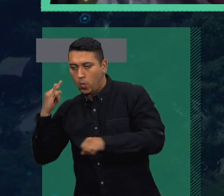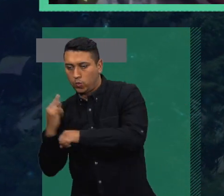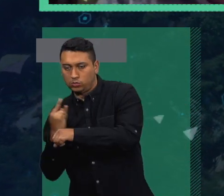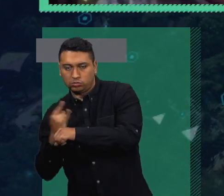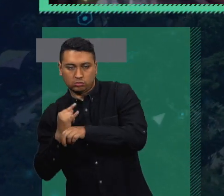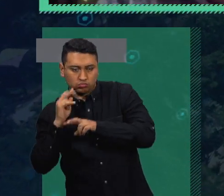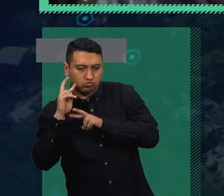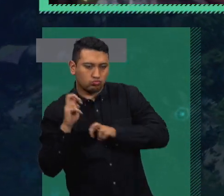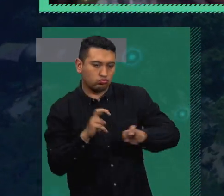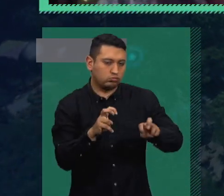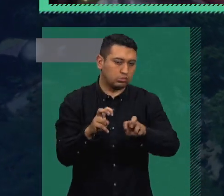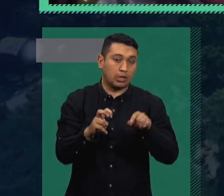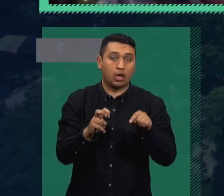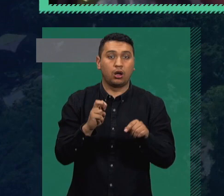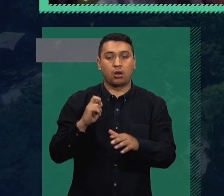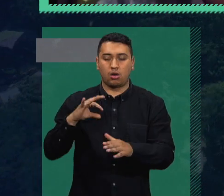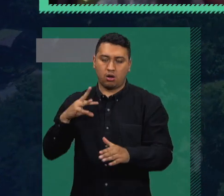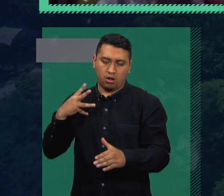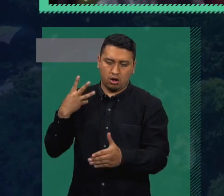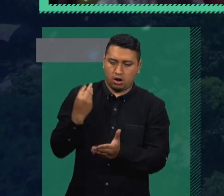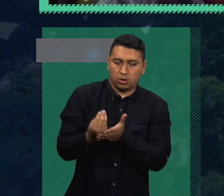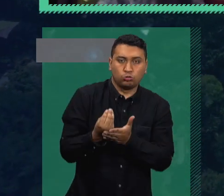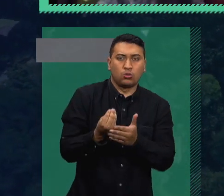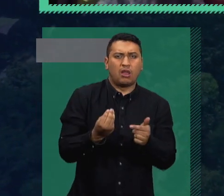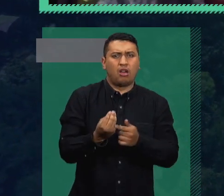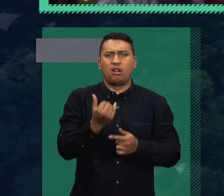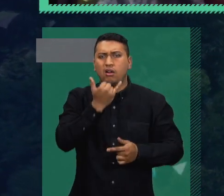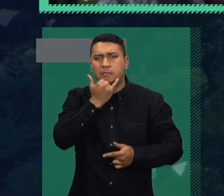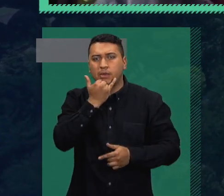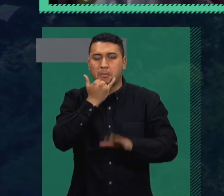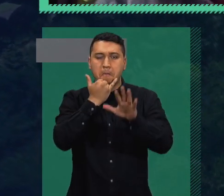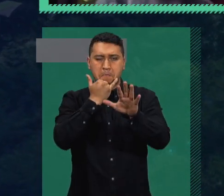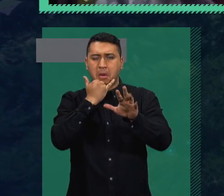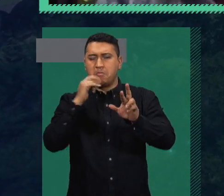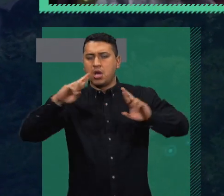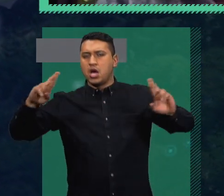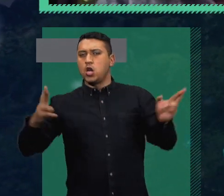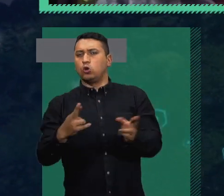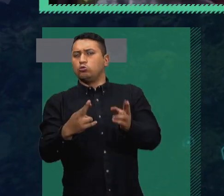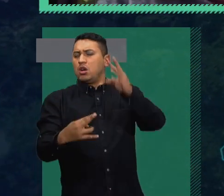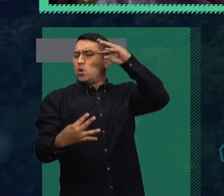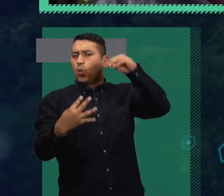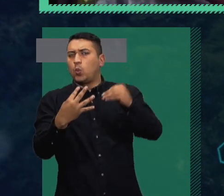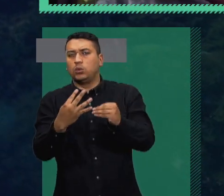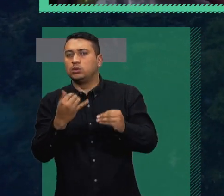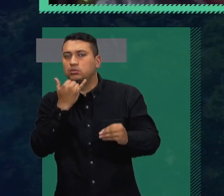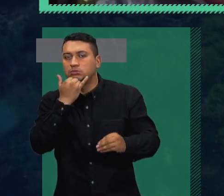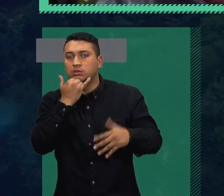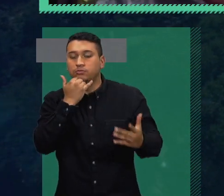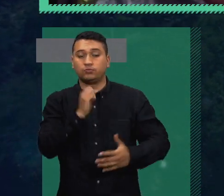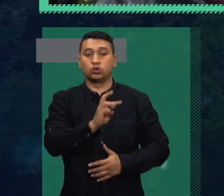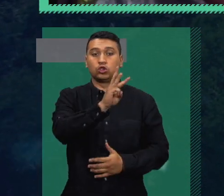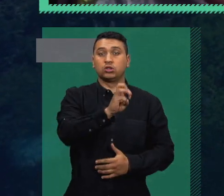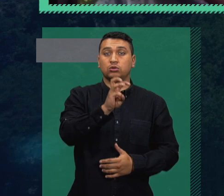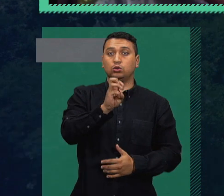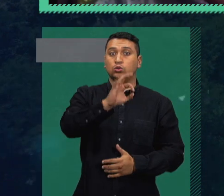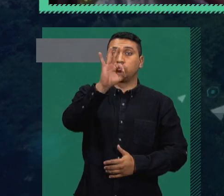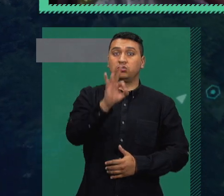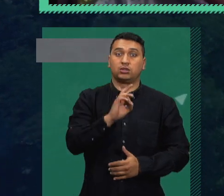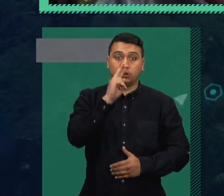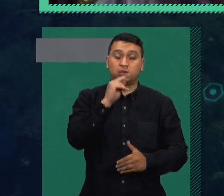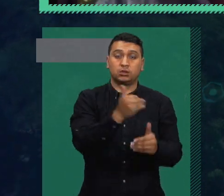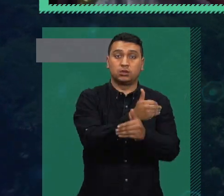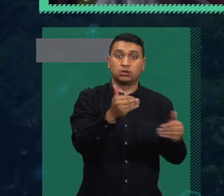tenemos varios resultados, pero si ustedes quieren un resumen concreto, el estudio dice que el 88% de los niños